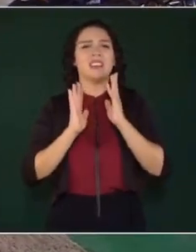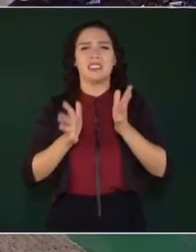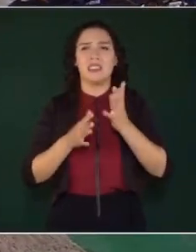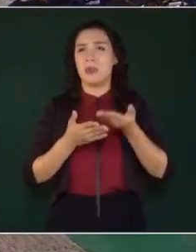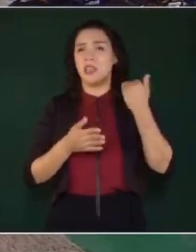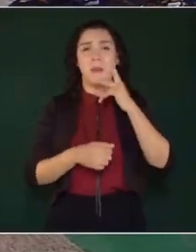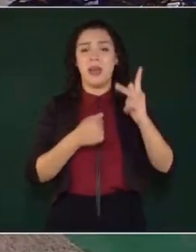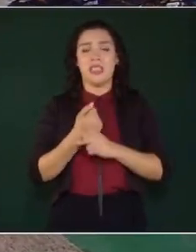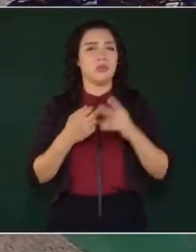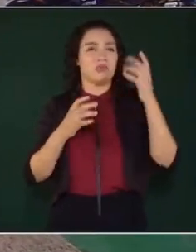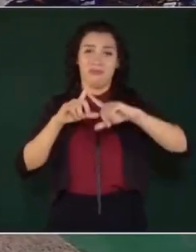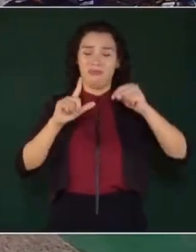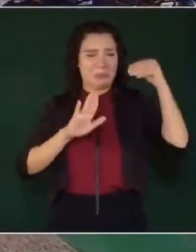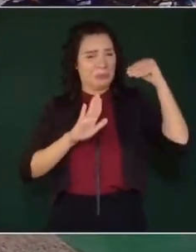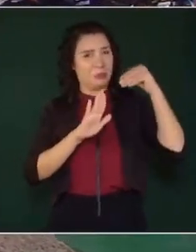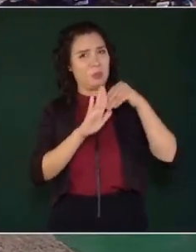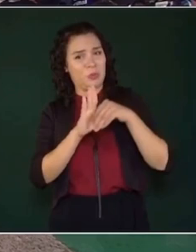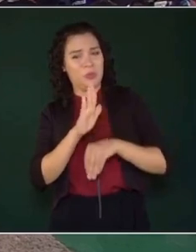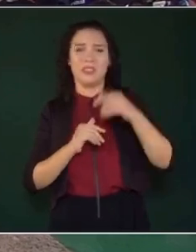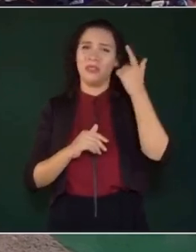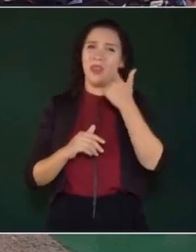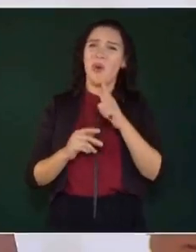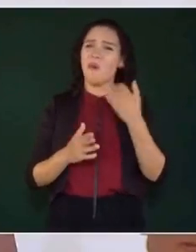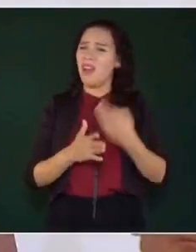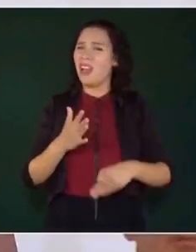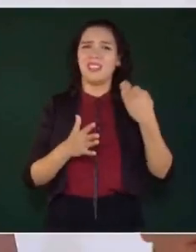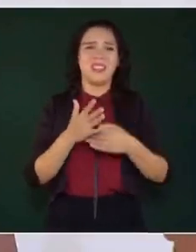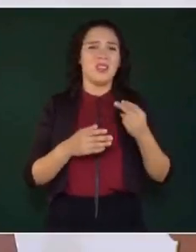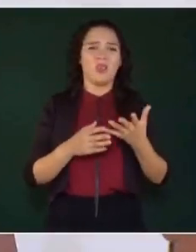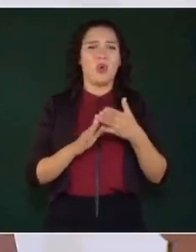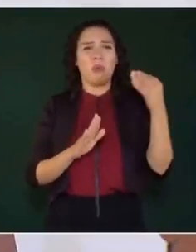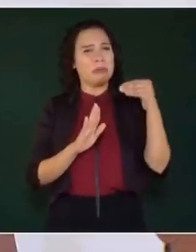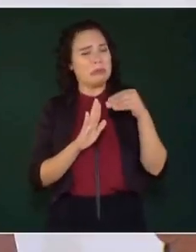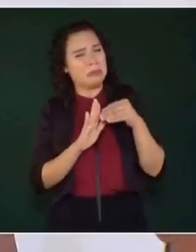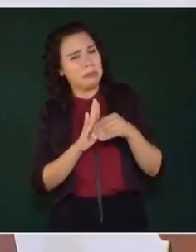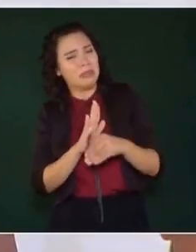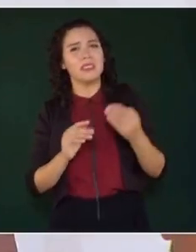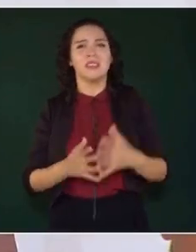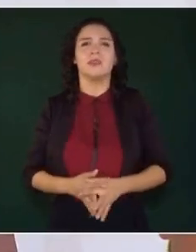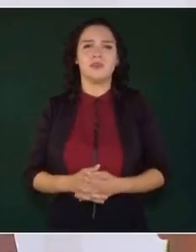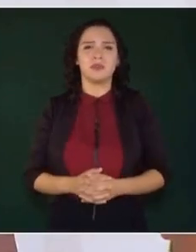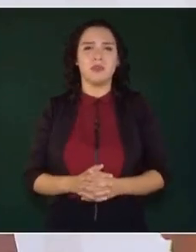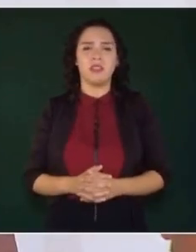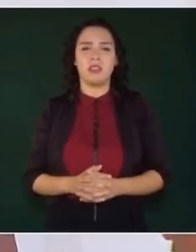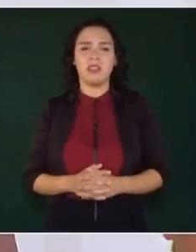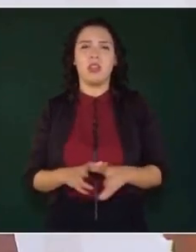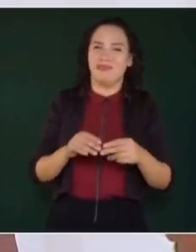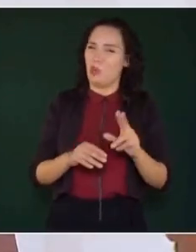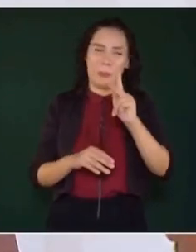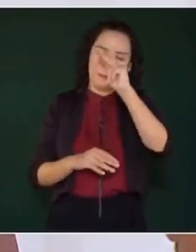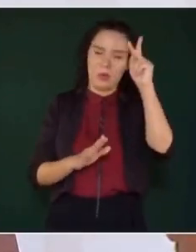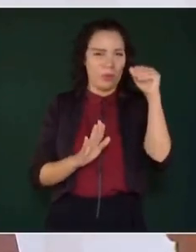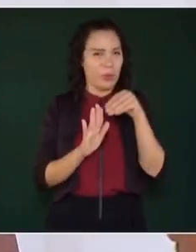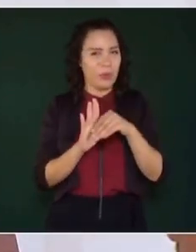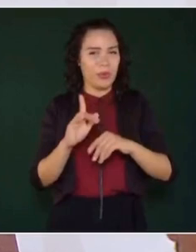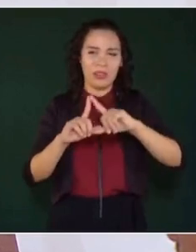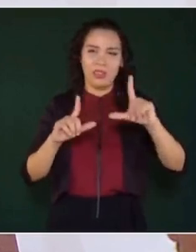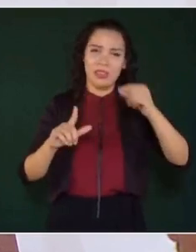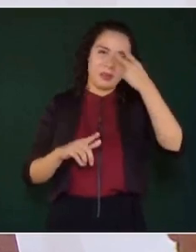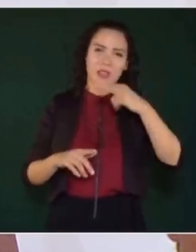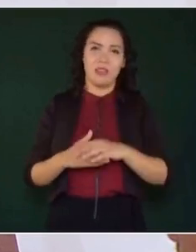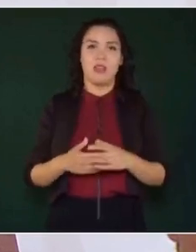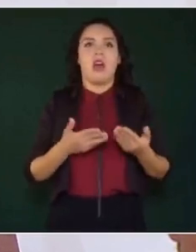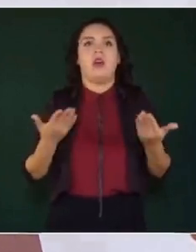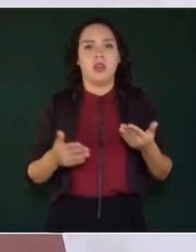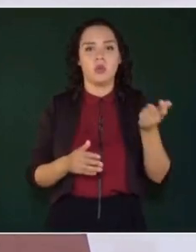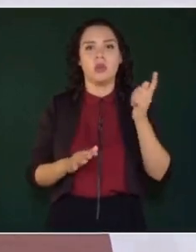en bancarrota, el país estaba inmerso en una decadencia, ni siquiera era una crisis. Y por eso, frente a una